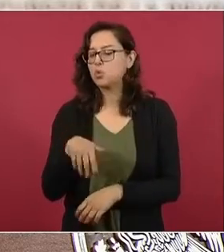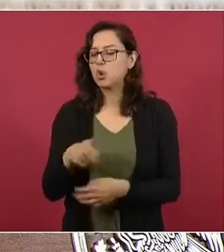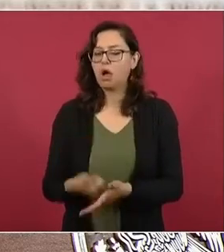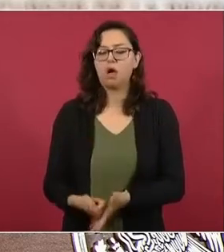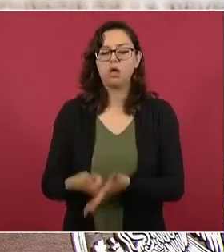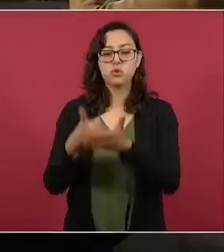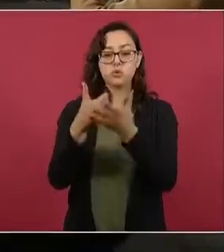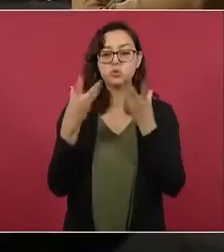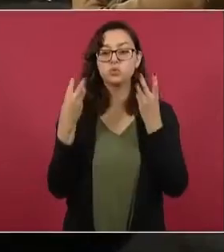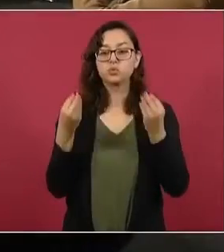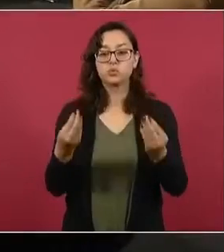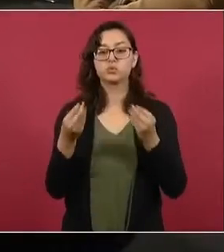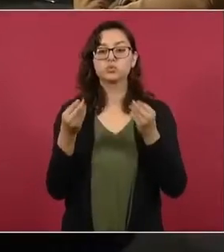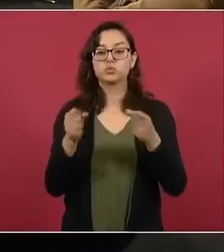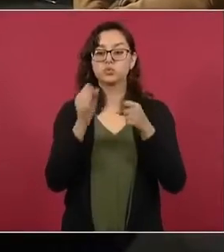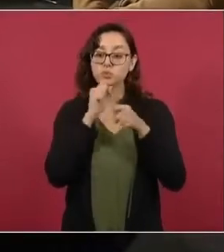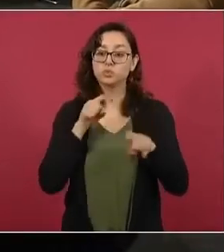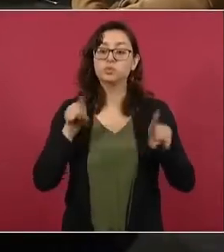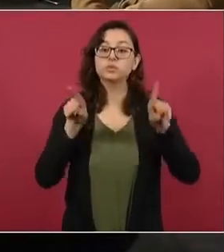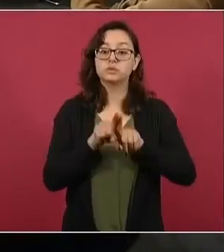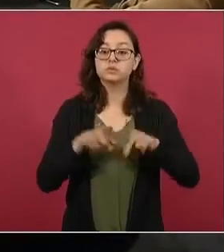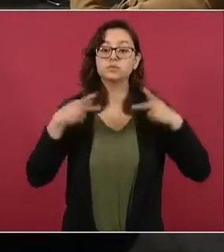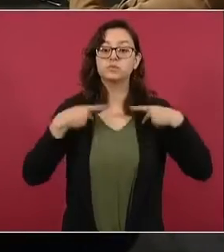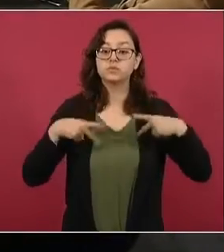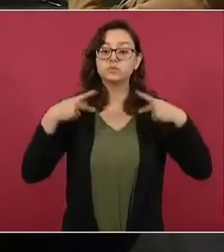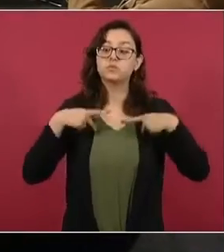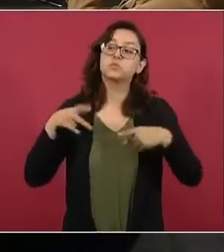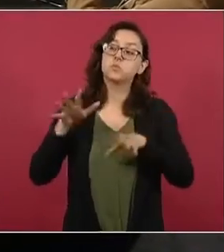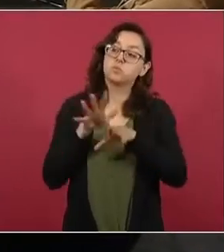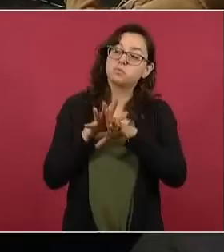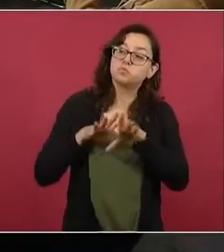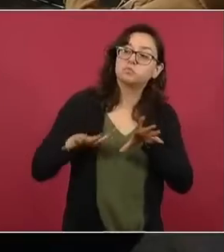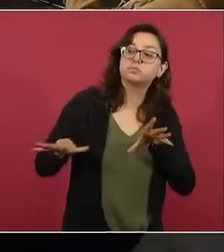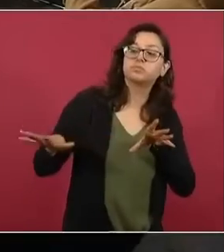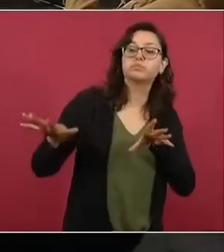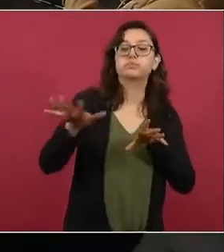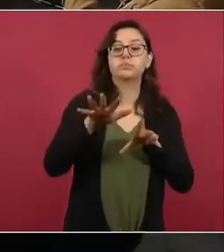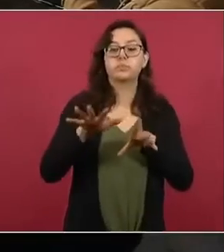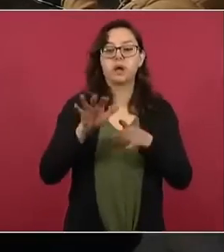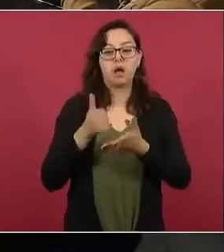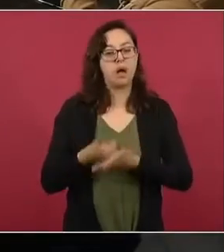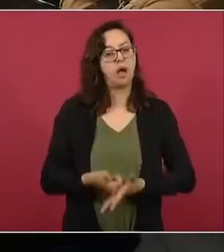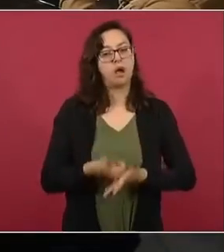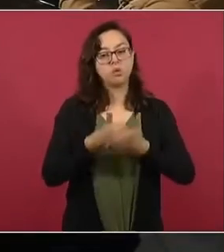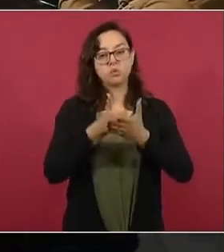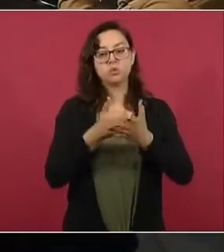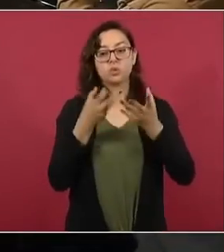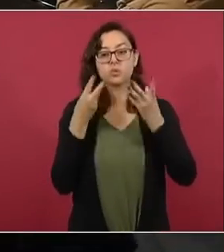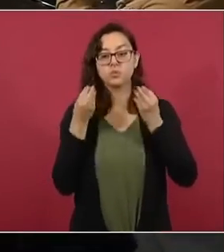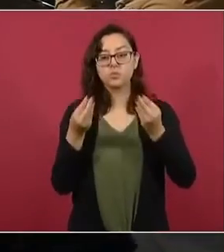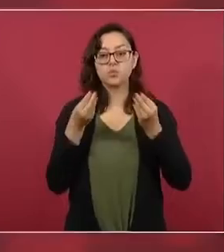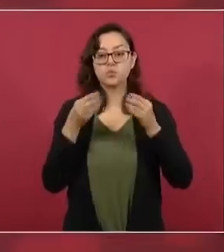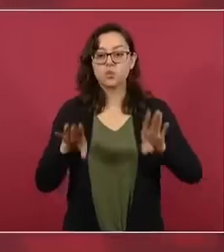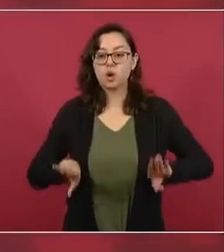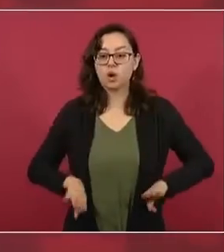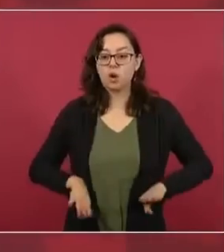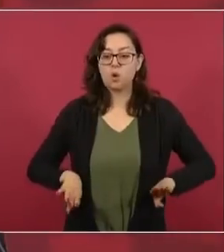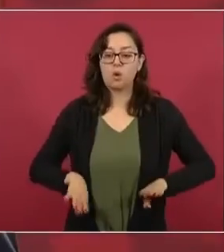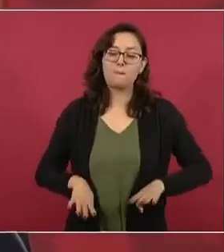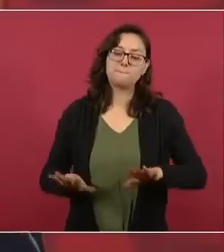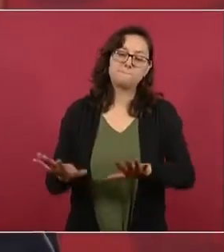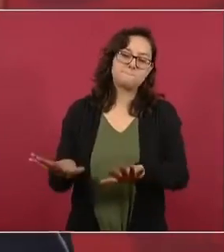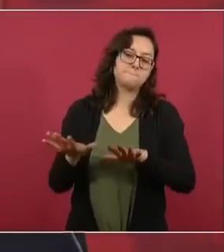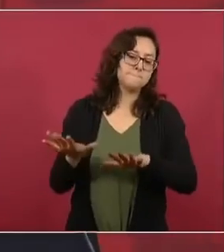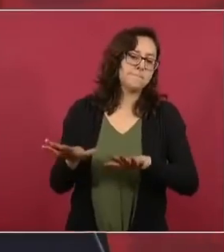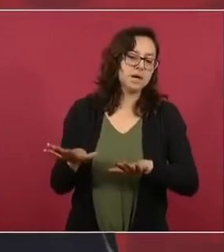la gente del pueblo, que es excepcional el pueblo de